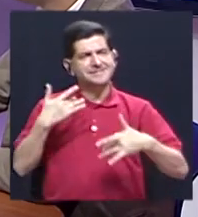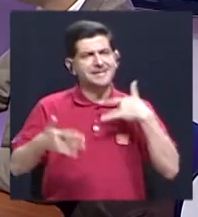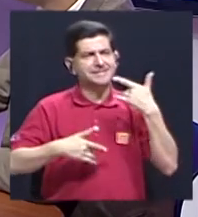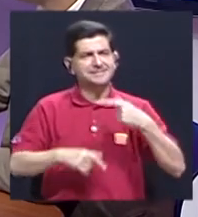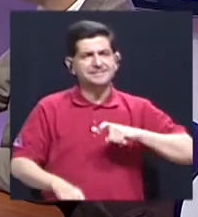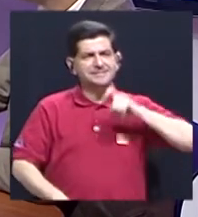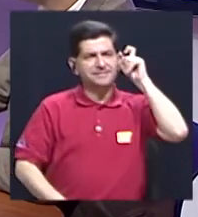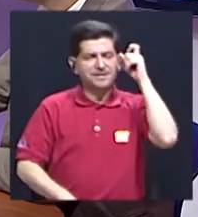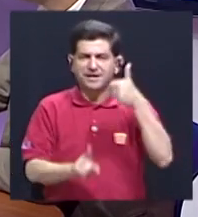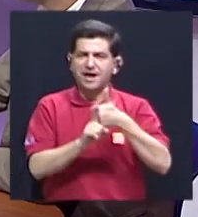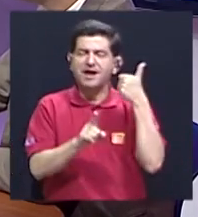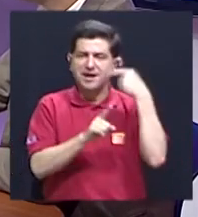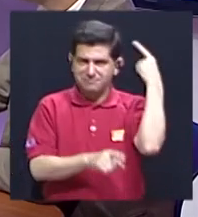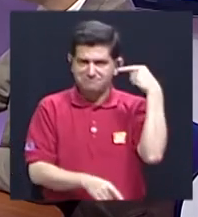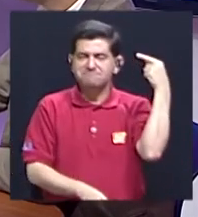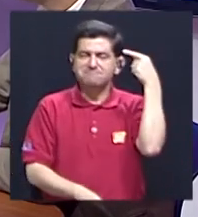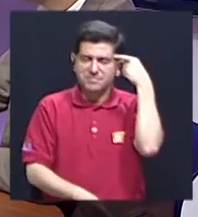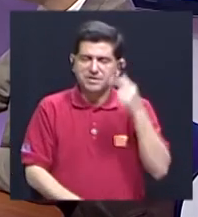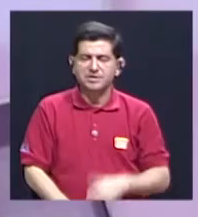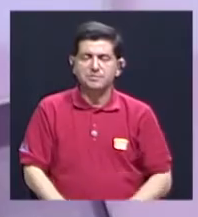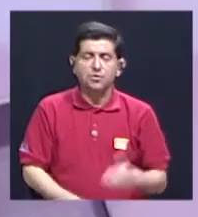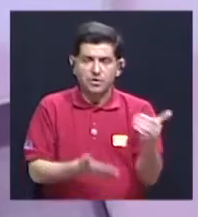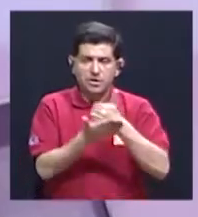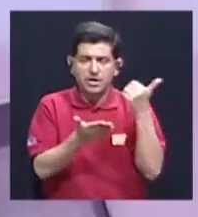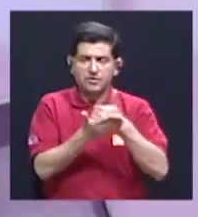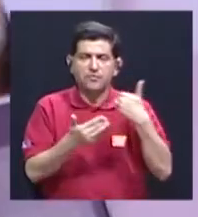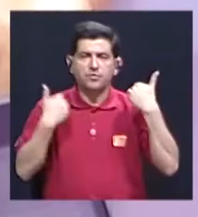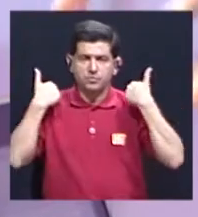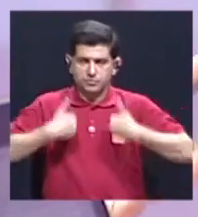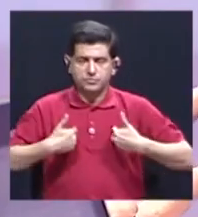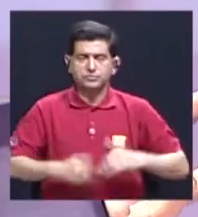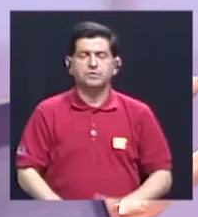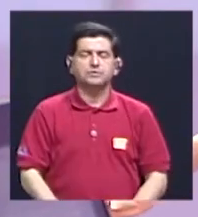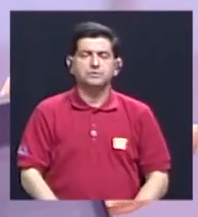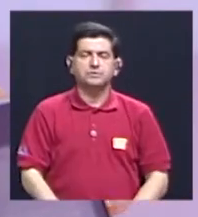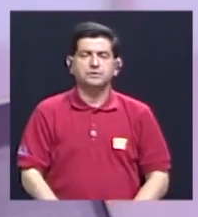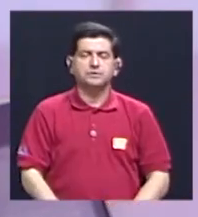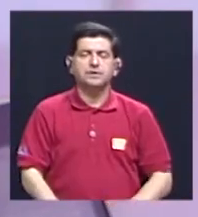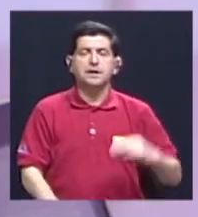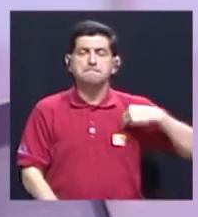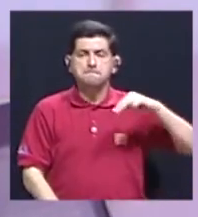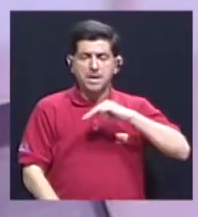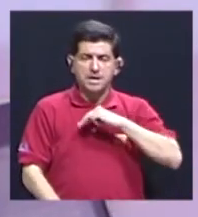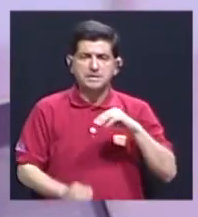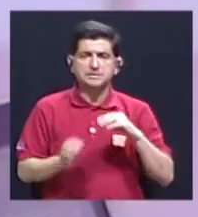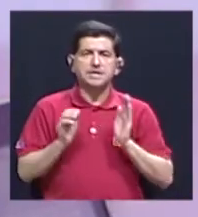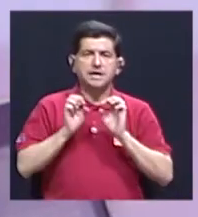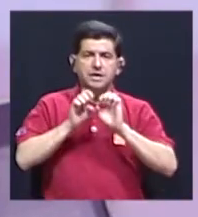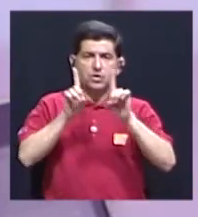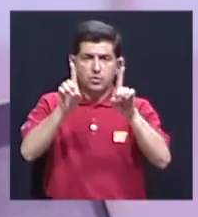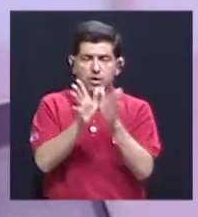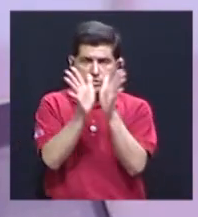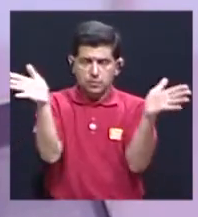de género en la propia administración de los recursos humanos, del MEP a nivel general, pero dentro de cada centro educativo,